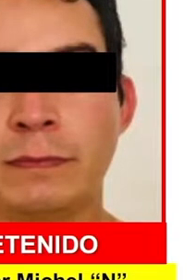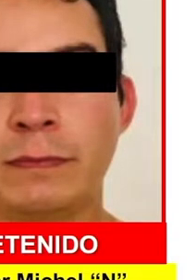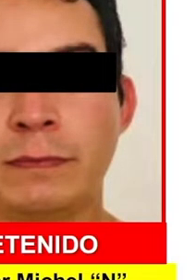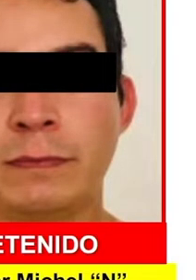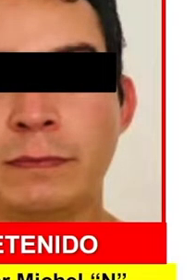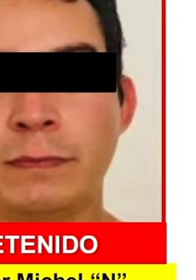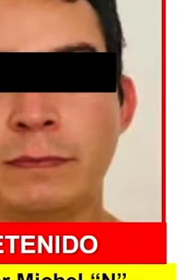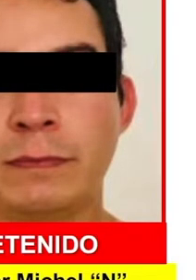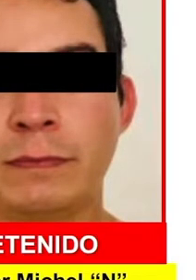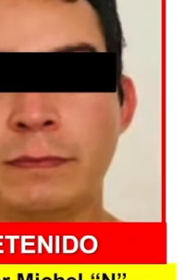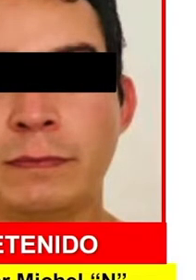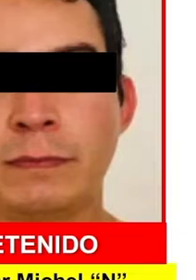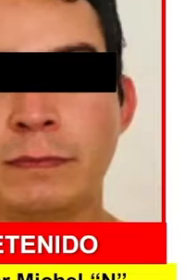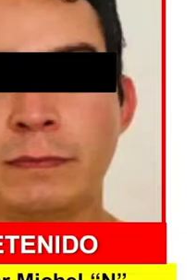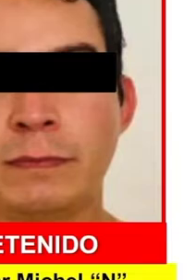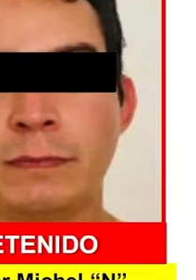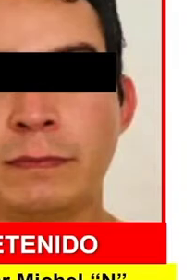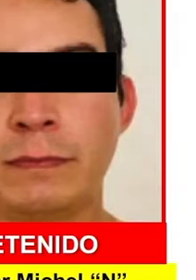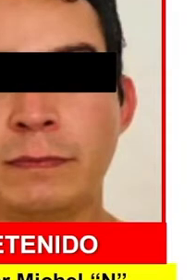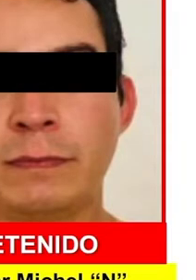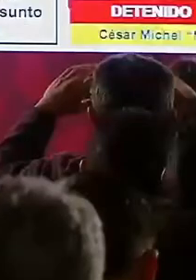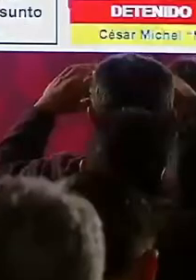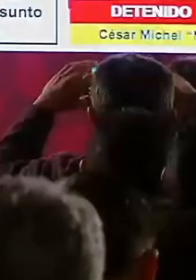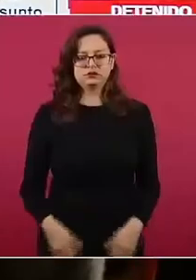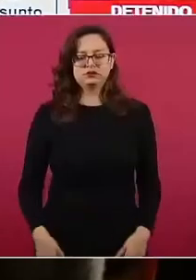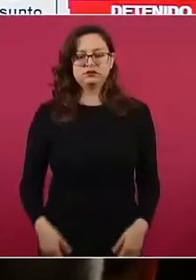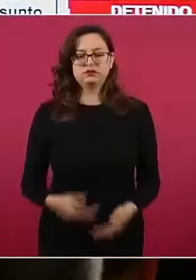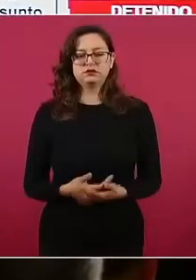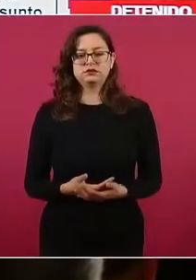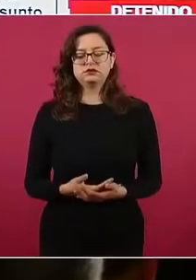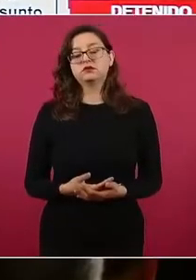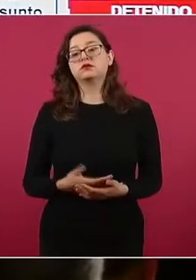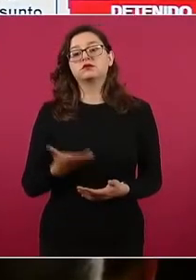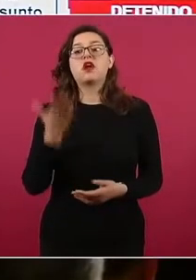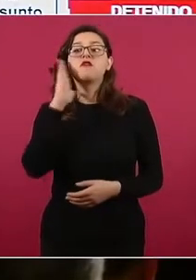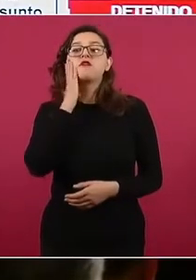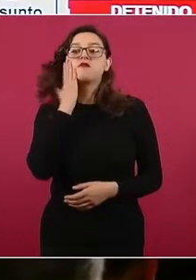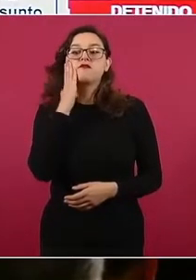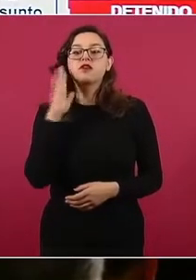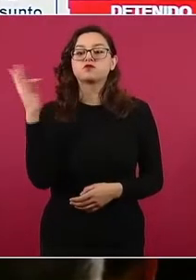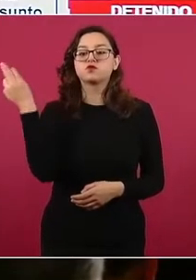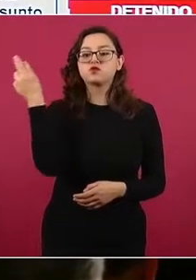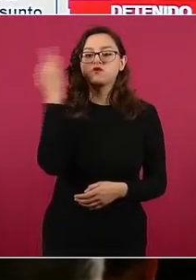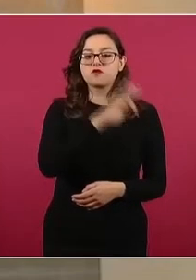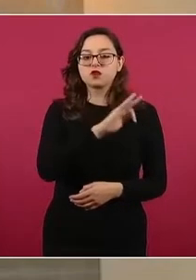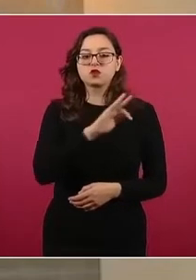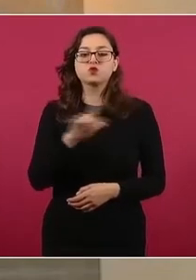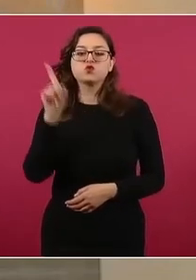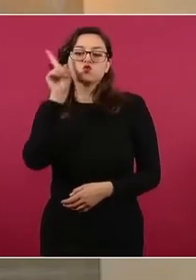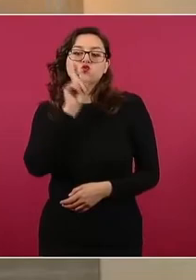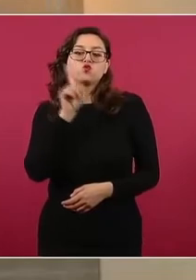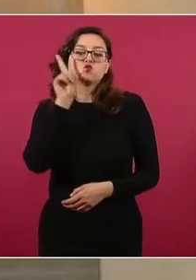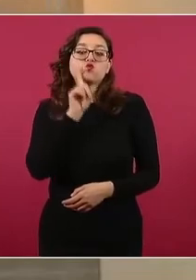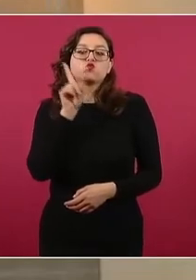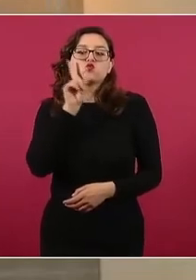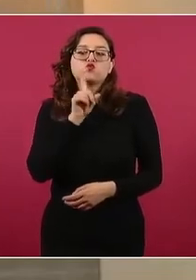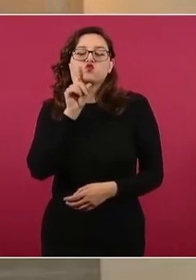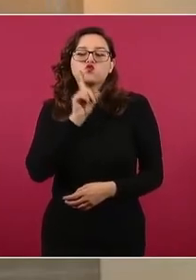a chicas jóvenes, muchas de ellas menores de edad, ofreciéndoles